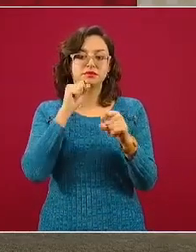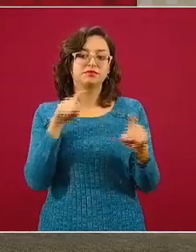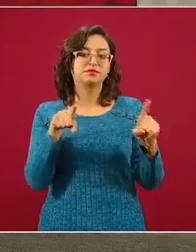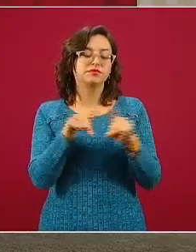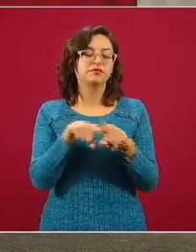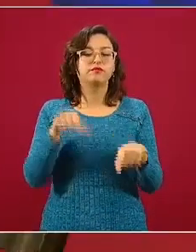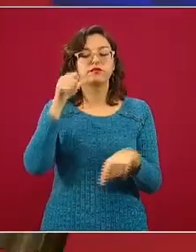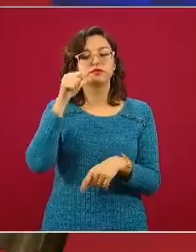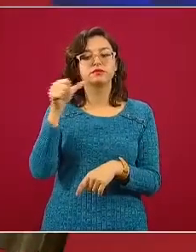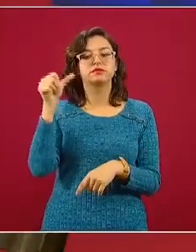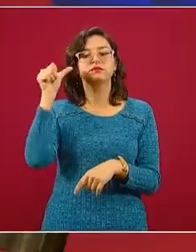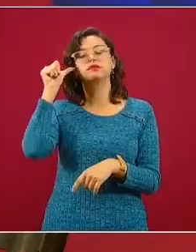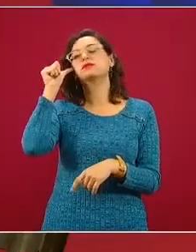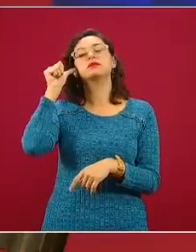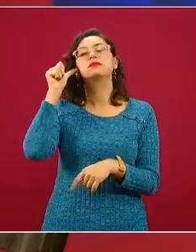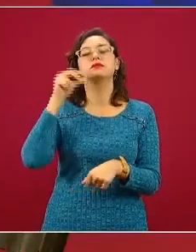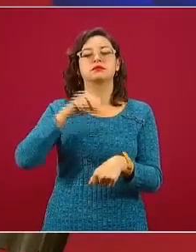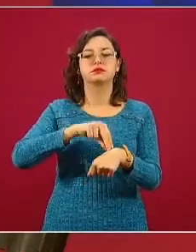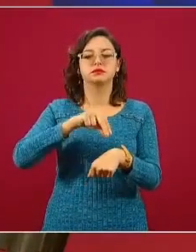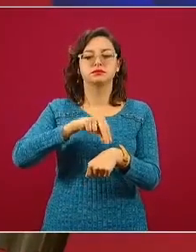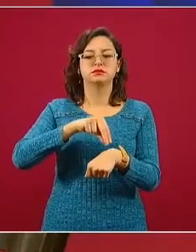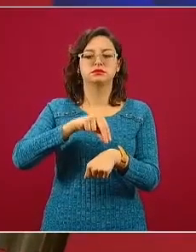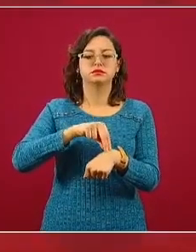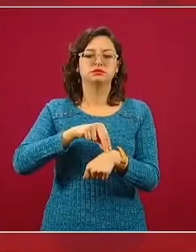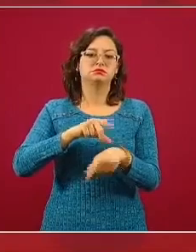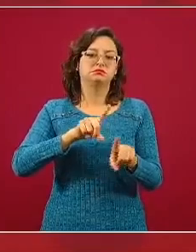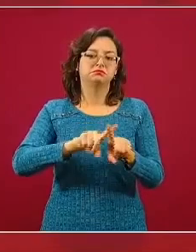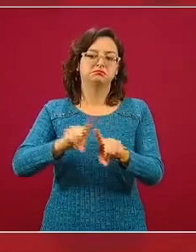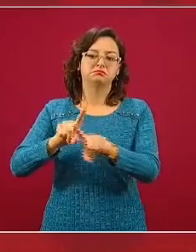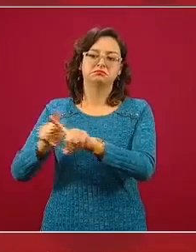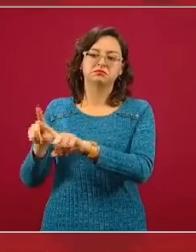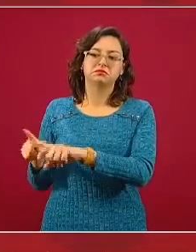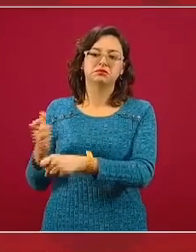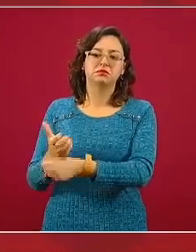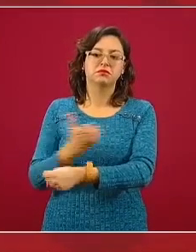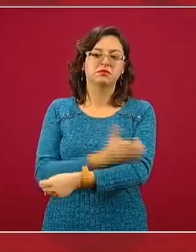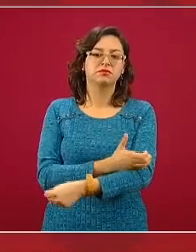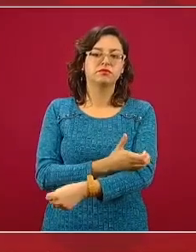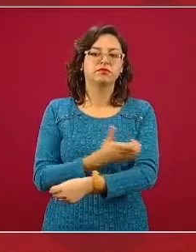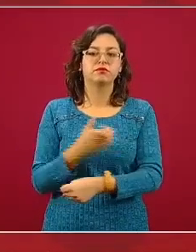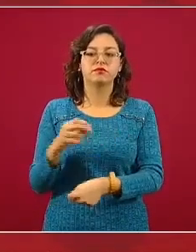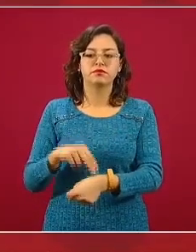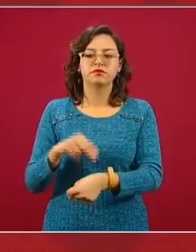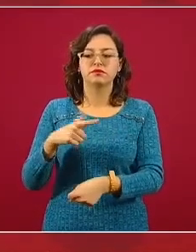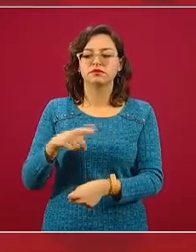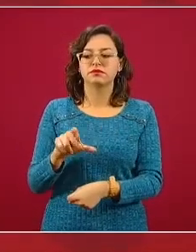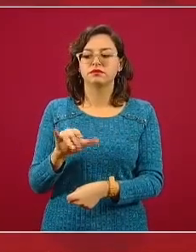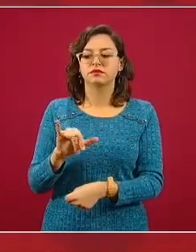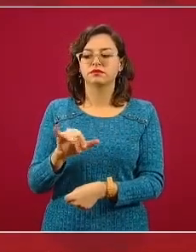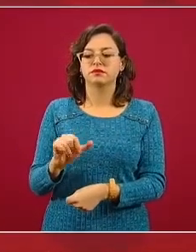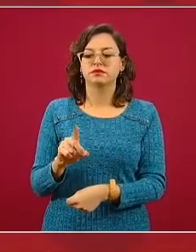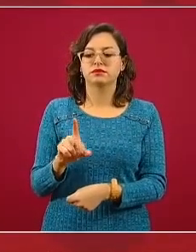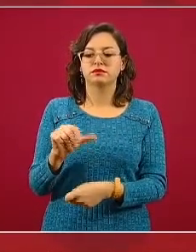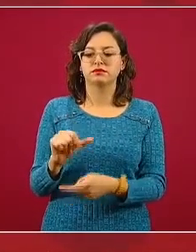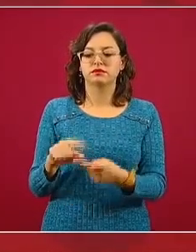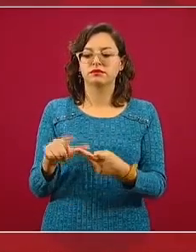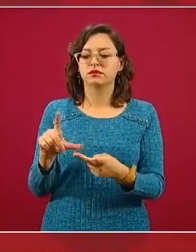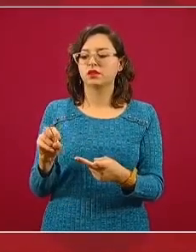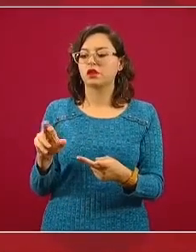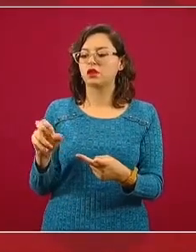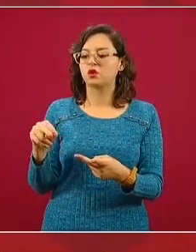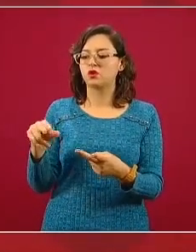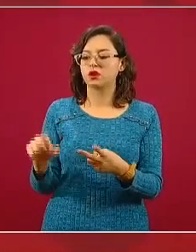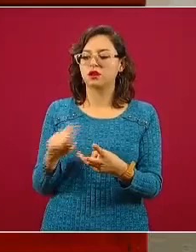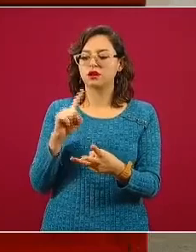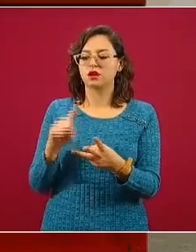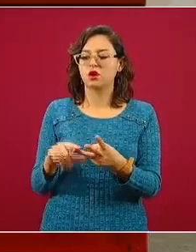ayer los distintos colegas que vinieron, el doctor Quijada, la doctora Lorena Rodríguez, el doctor Gadis